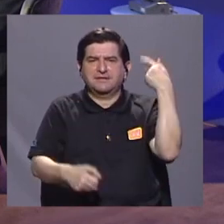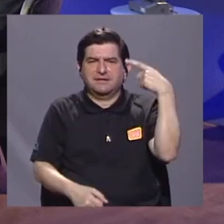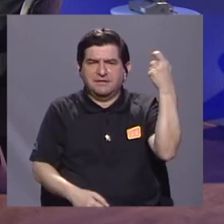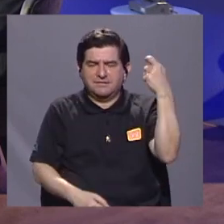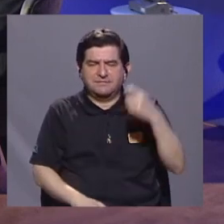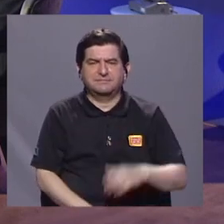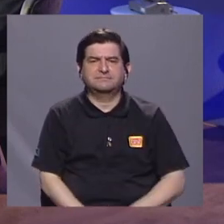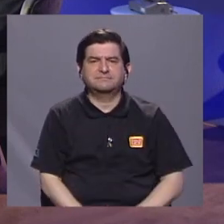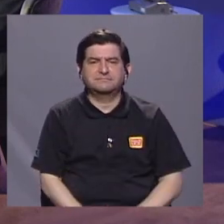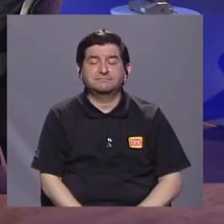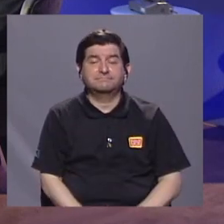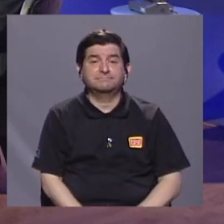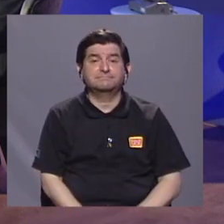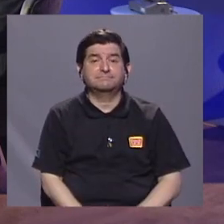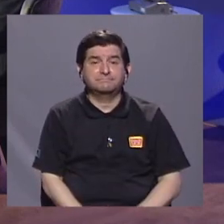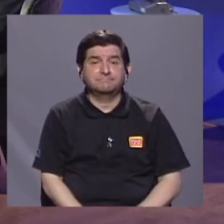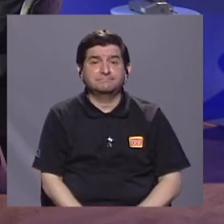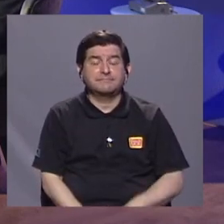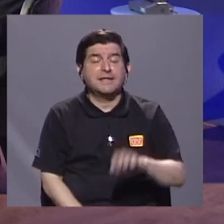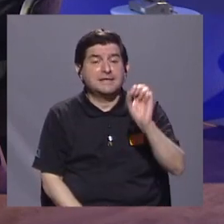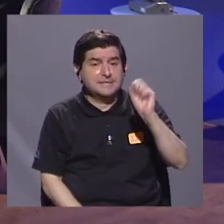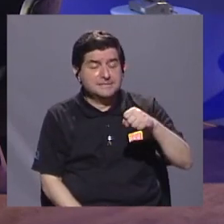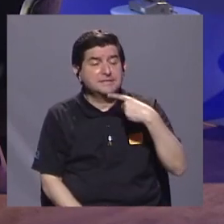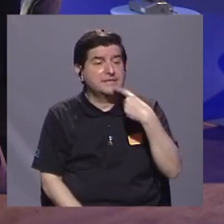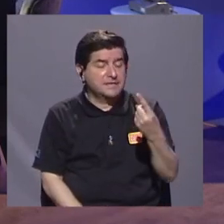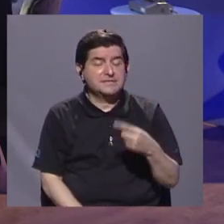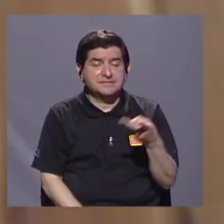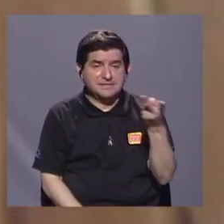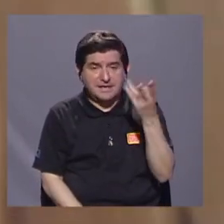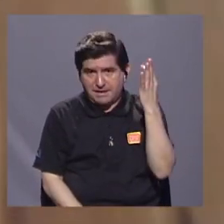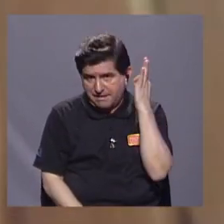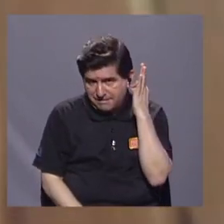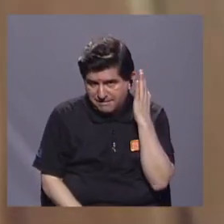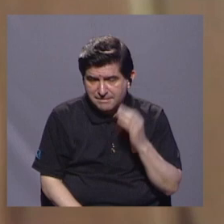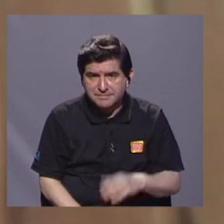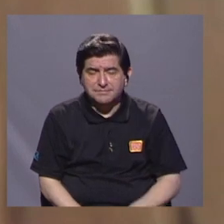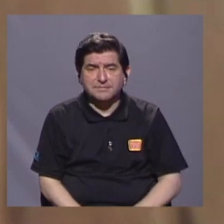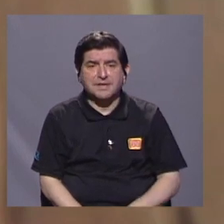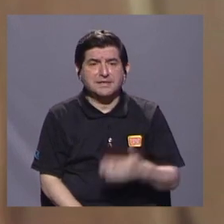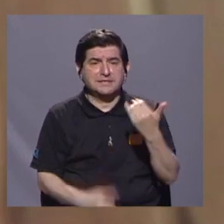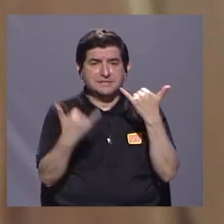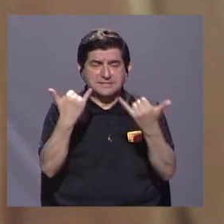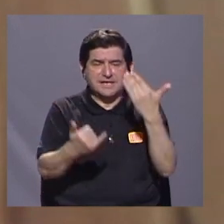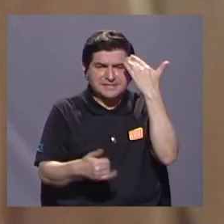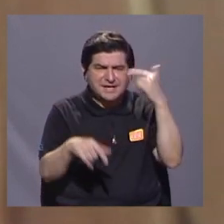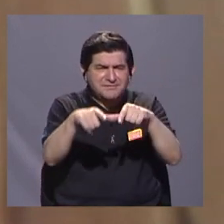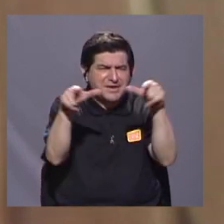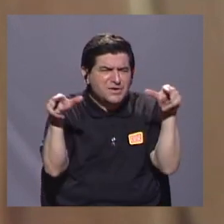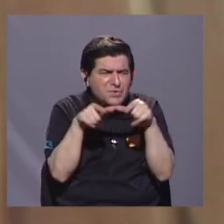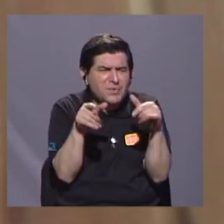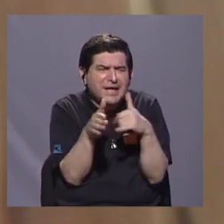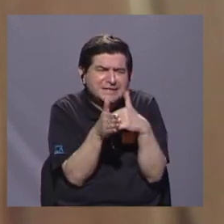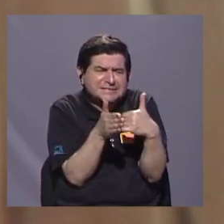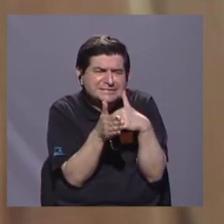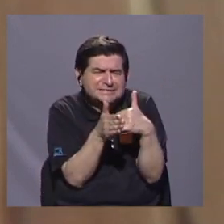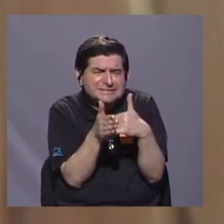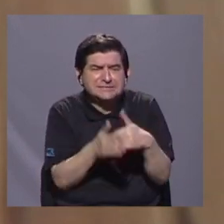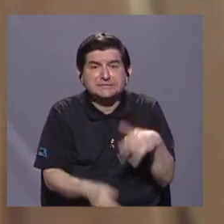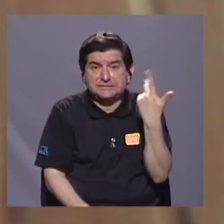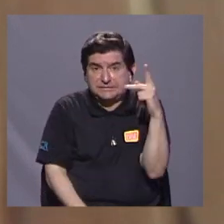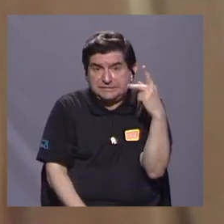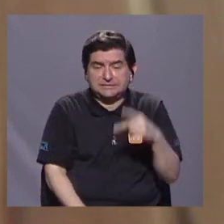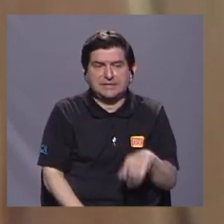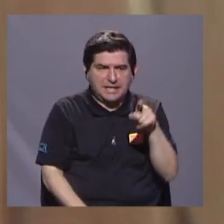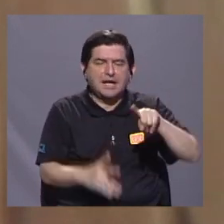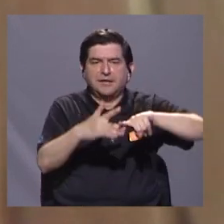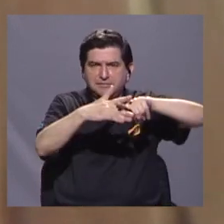Sí, en verdad, como también lo dijeron las compañeras, se tienen ya los puntos vulnerables y ya empecemos